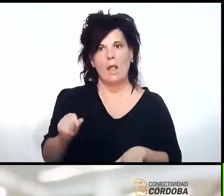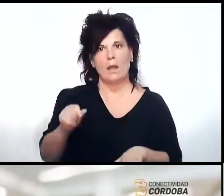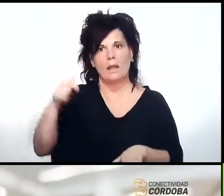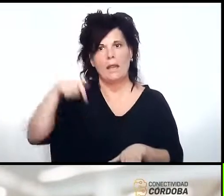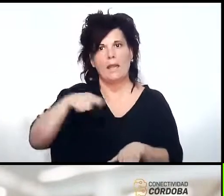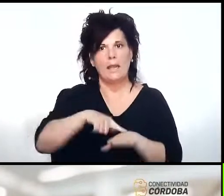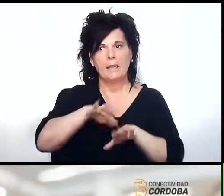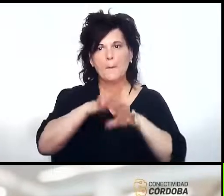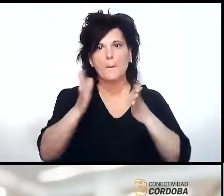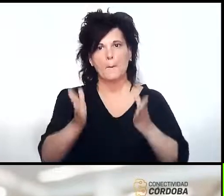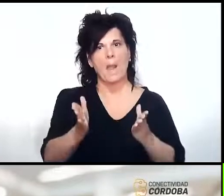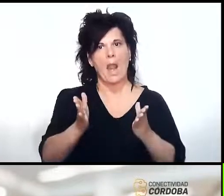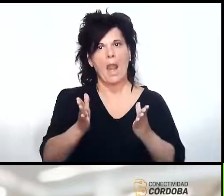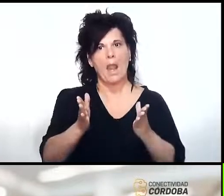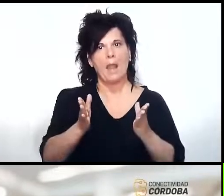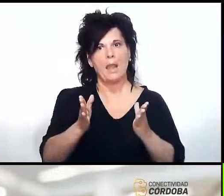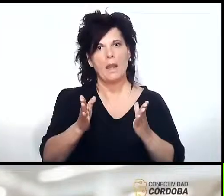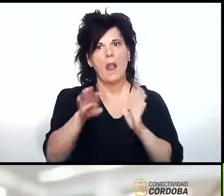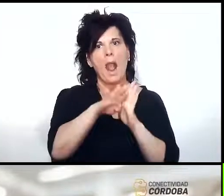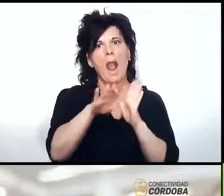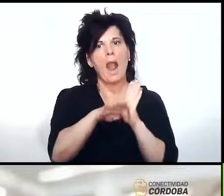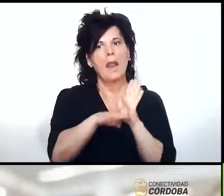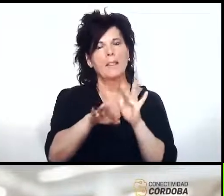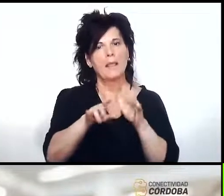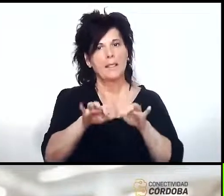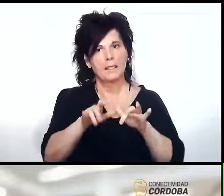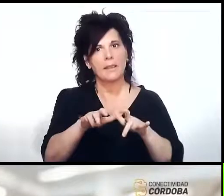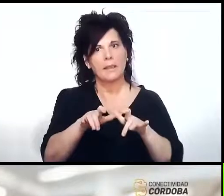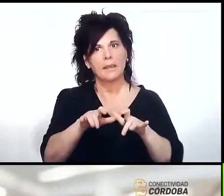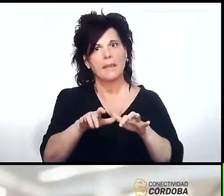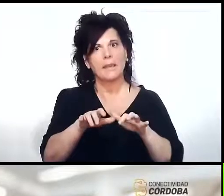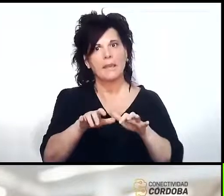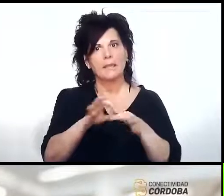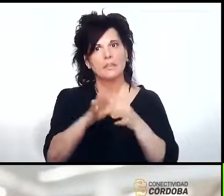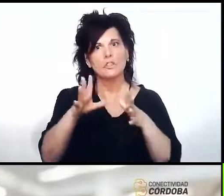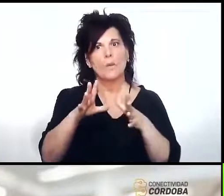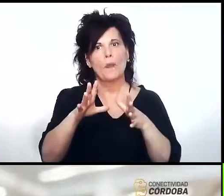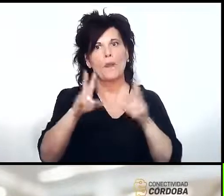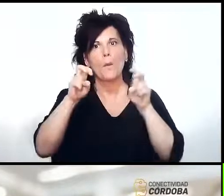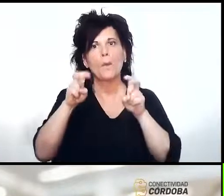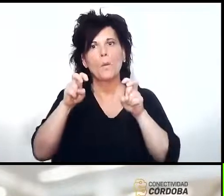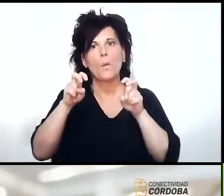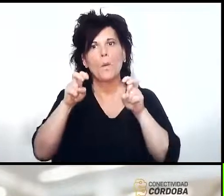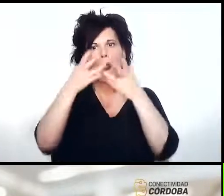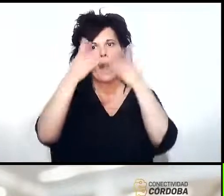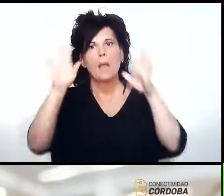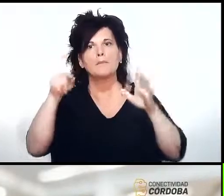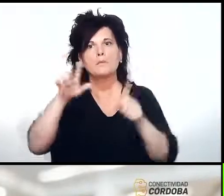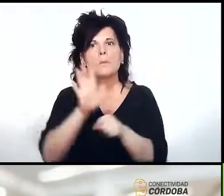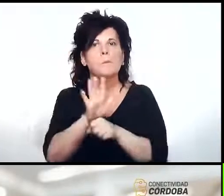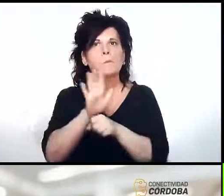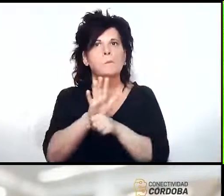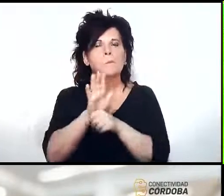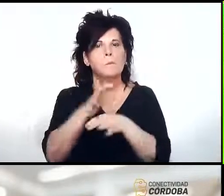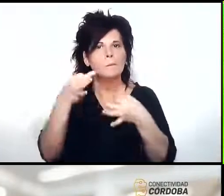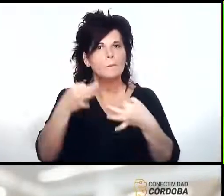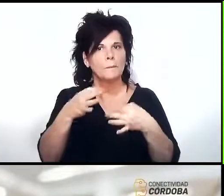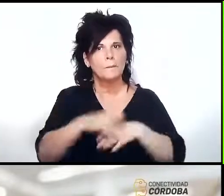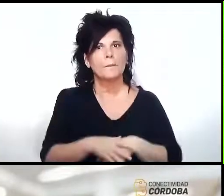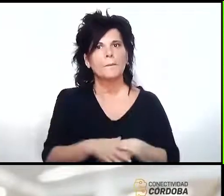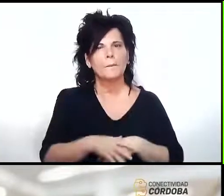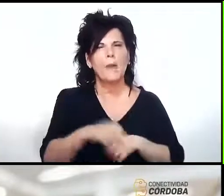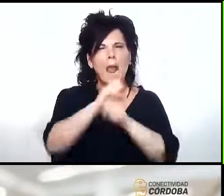periodo tienen la agenda digital ser soberanos en materia espacial con todo lo que se implica una